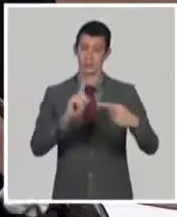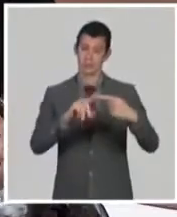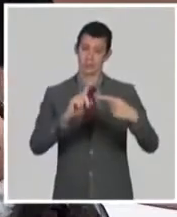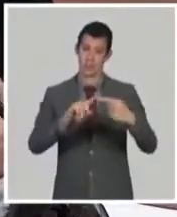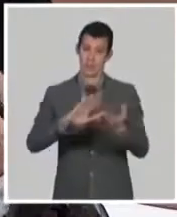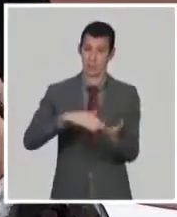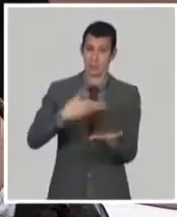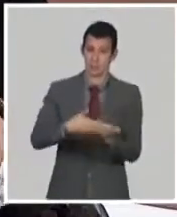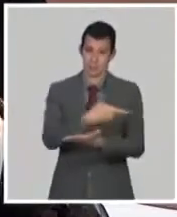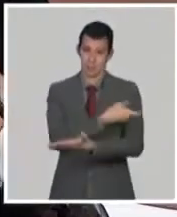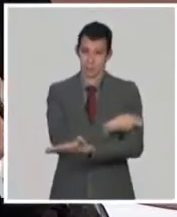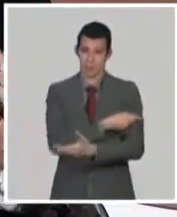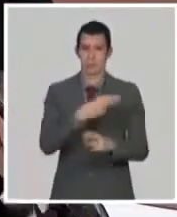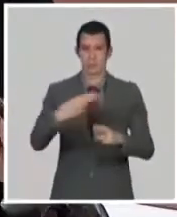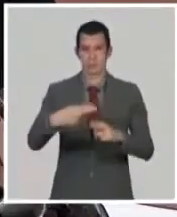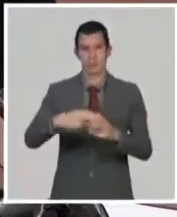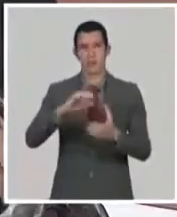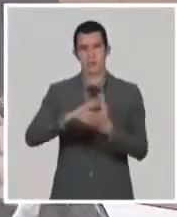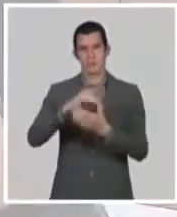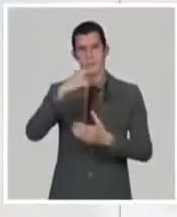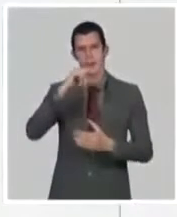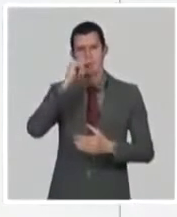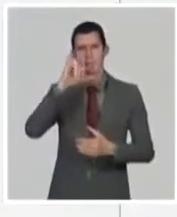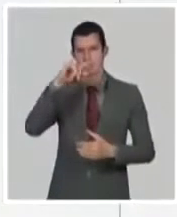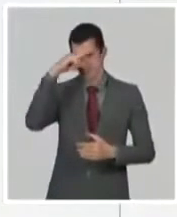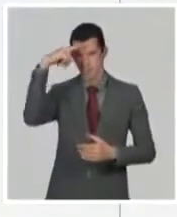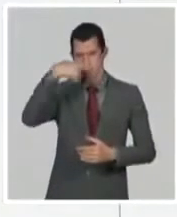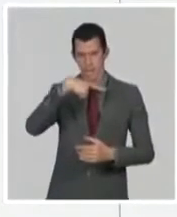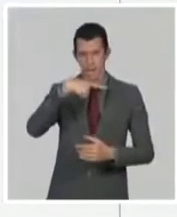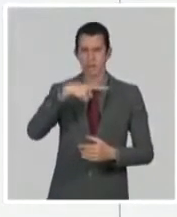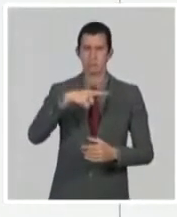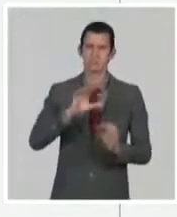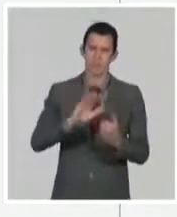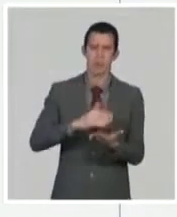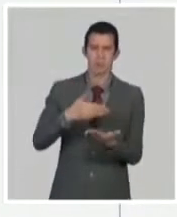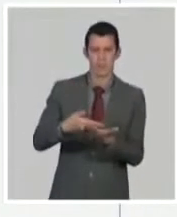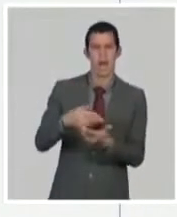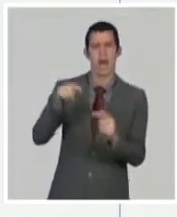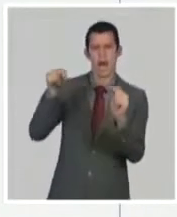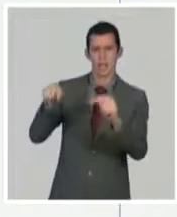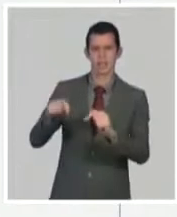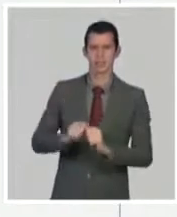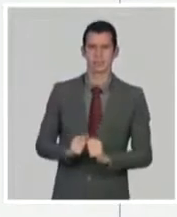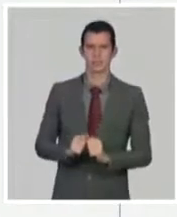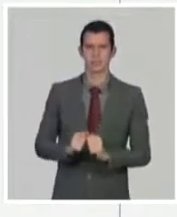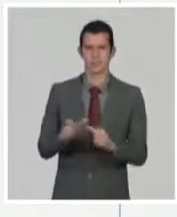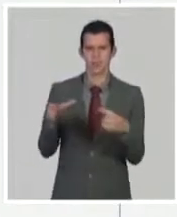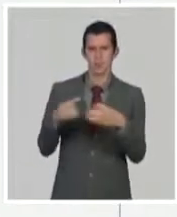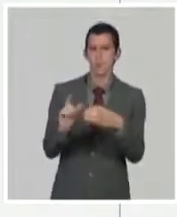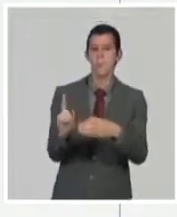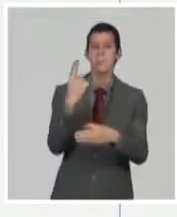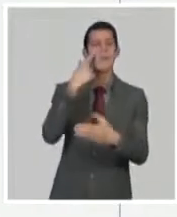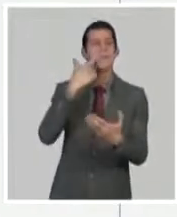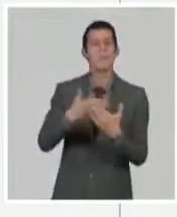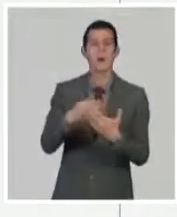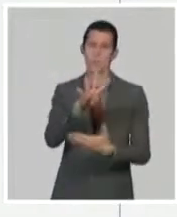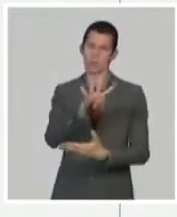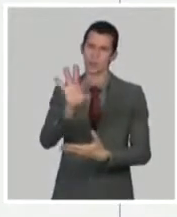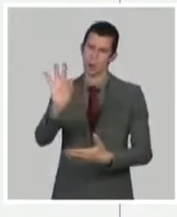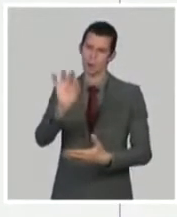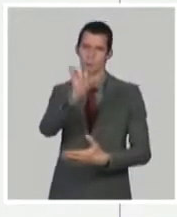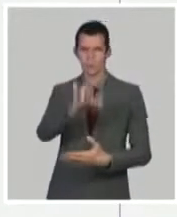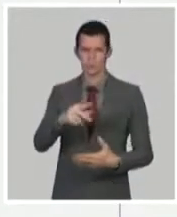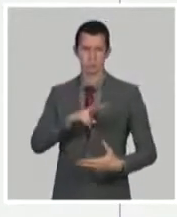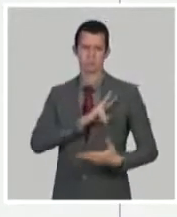hay 88 voluntarios, cuatro grupos de estudio, y este estudio comenzó el 7 de diciembre. Bueno, este estudio fue aprobado por el